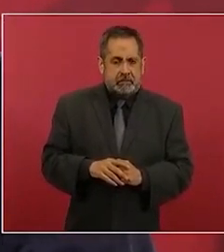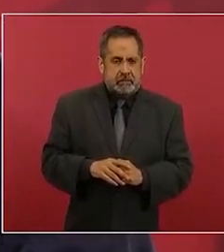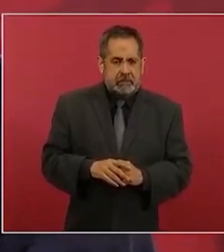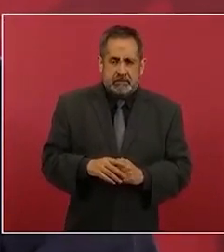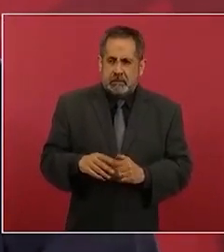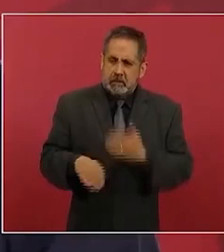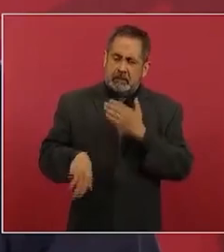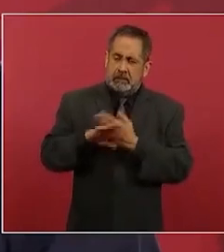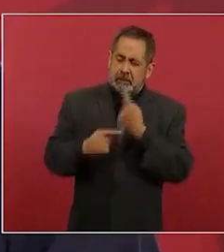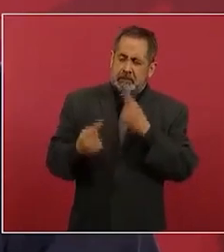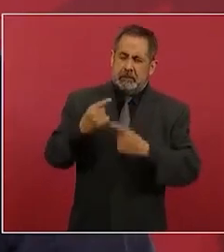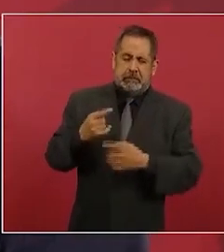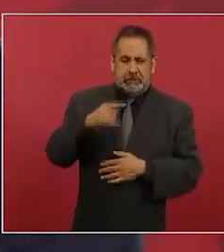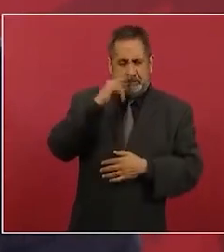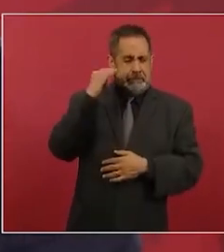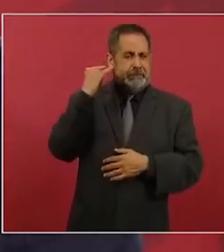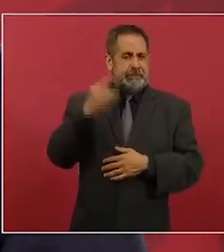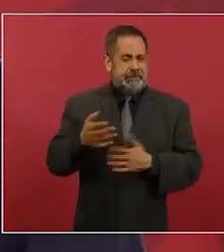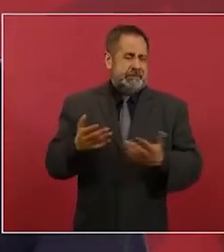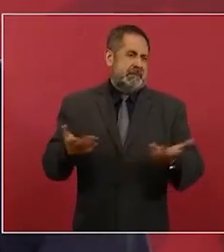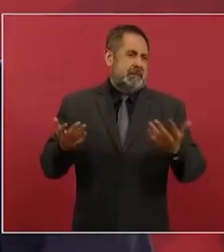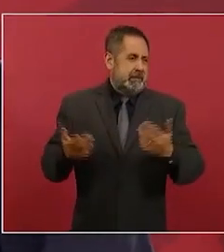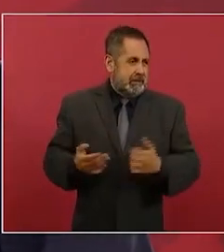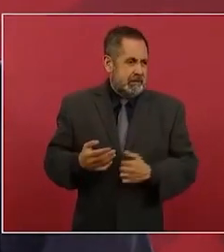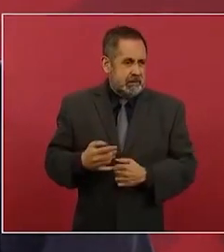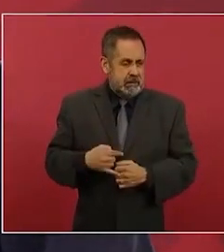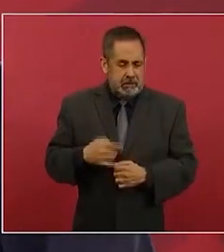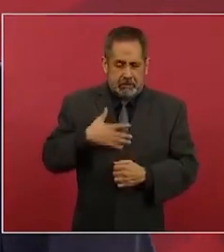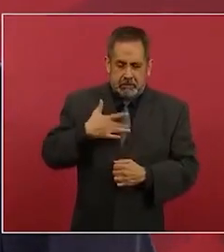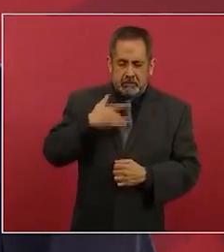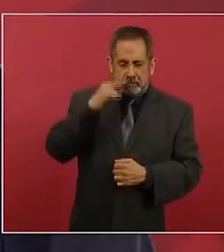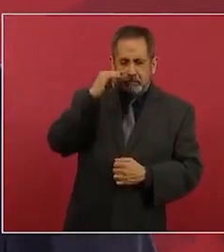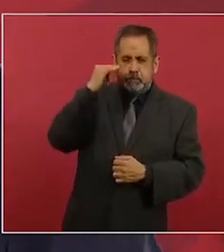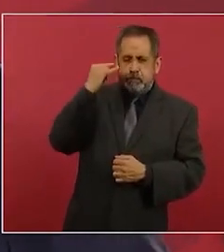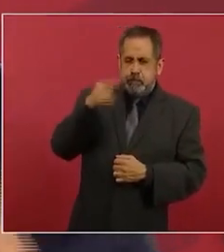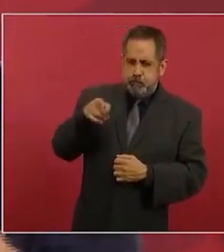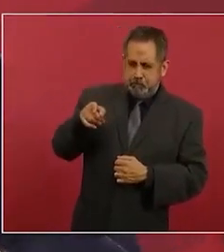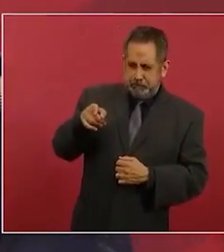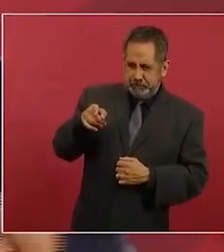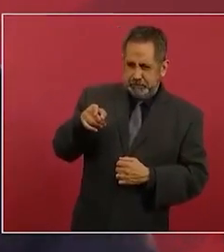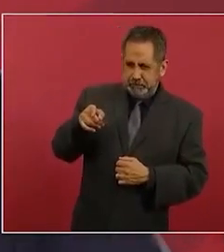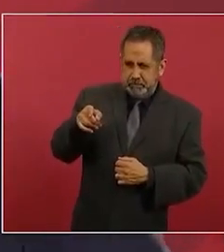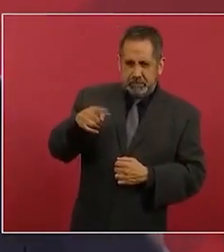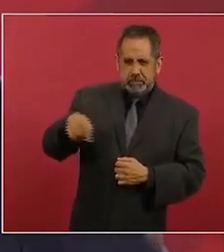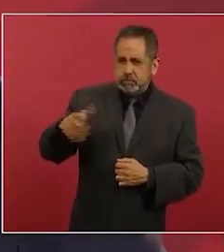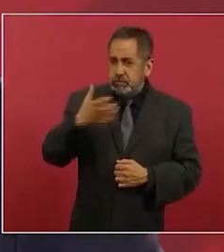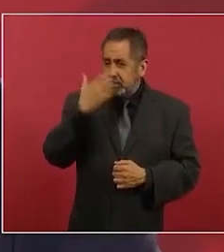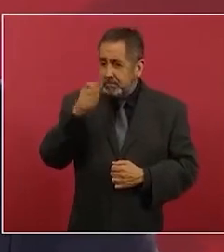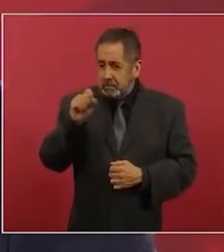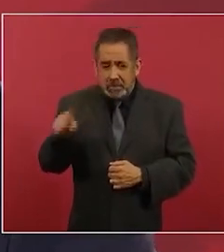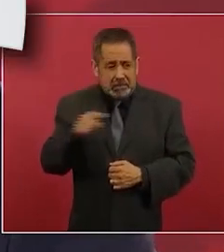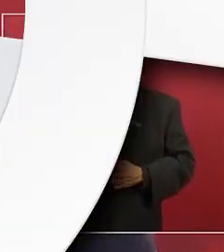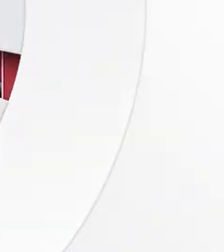ofendieron por decirlo menos con estas prácticas